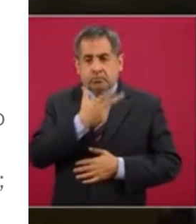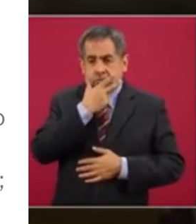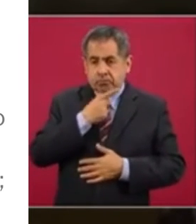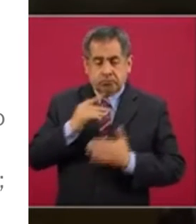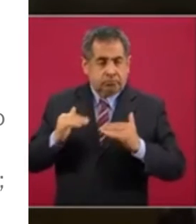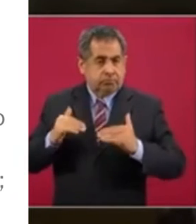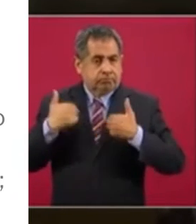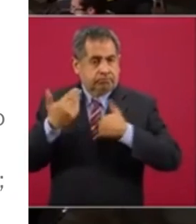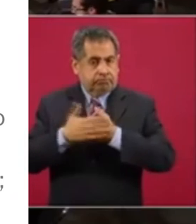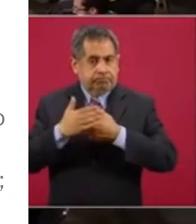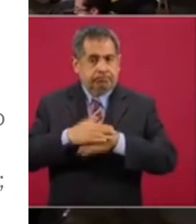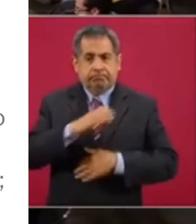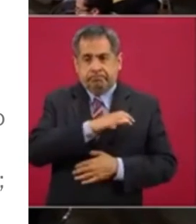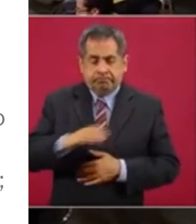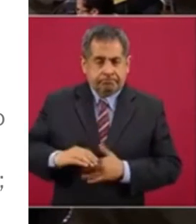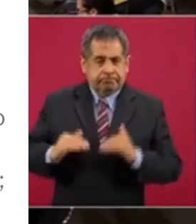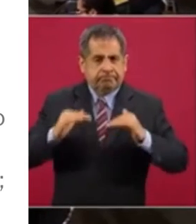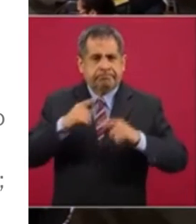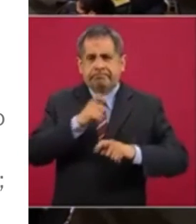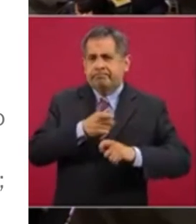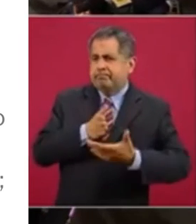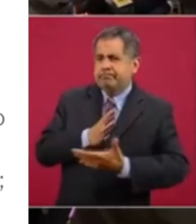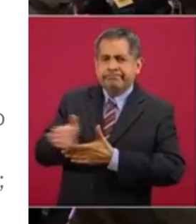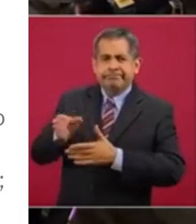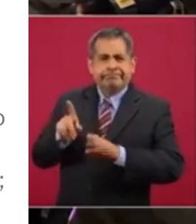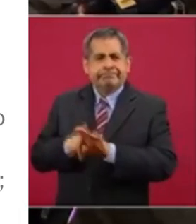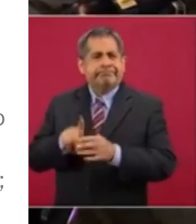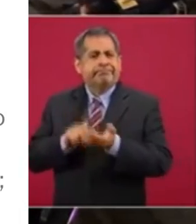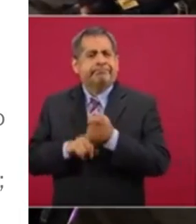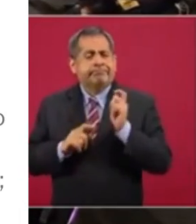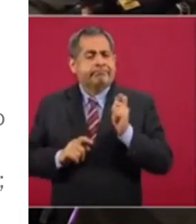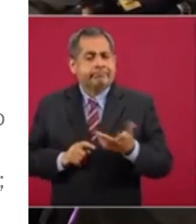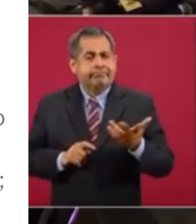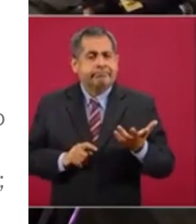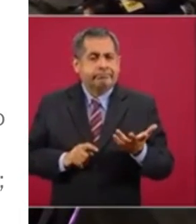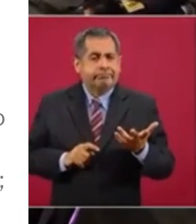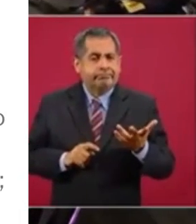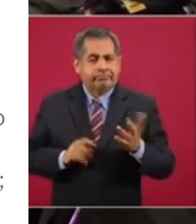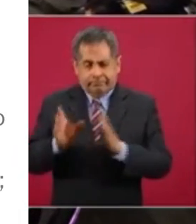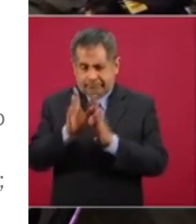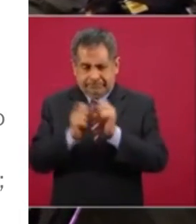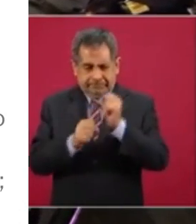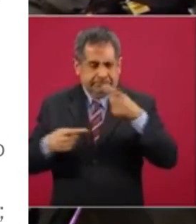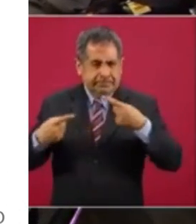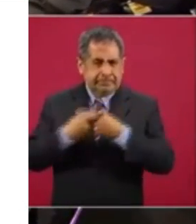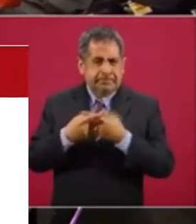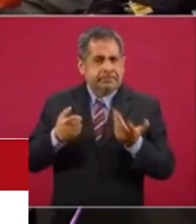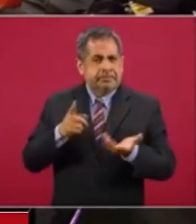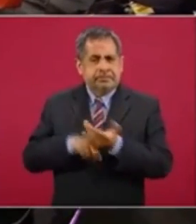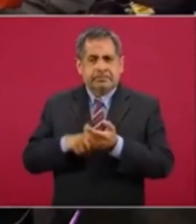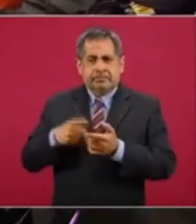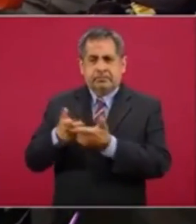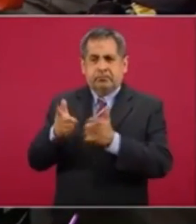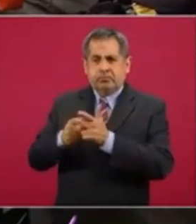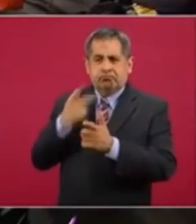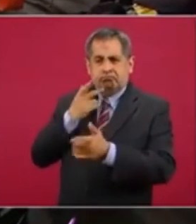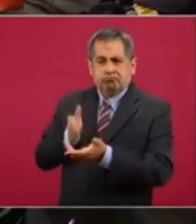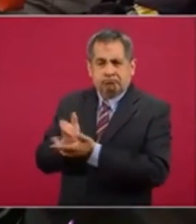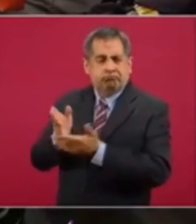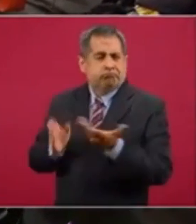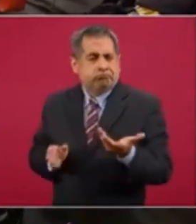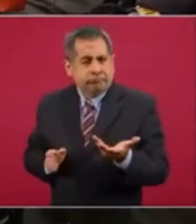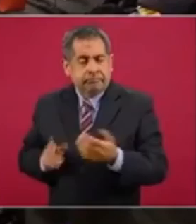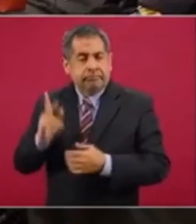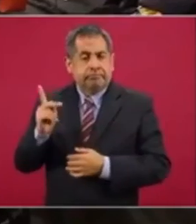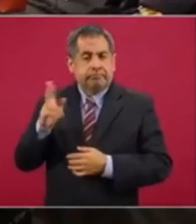interviniendo justamente con la Constitución y hasta con la vida interna de los partidos políticos. El